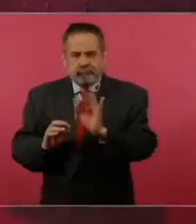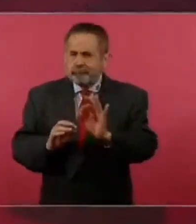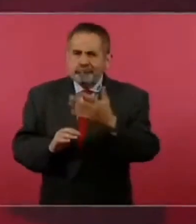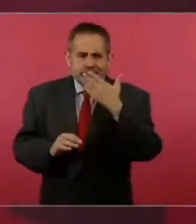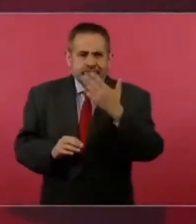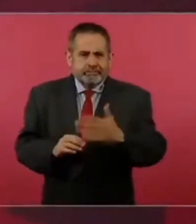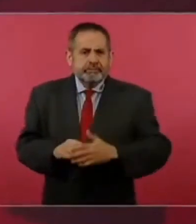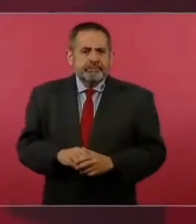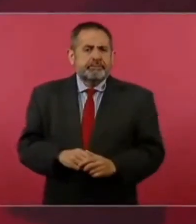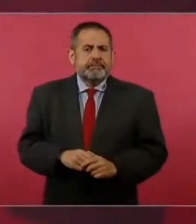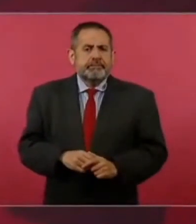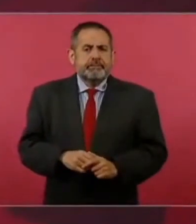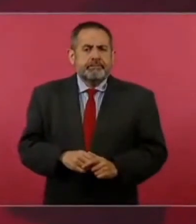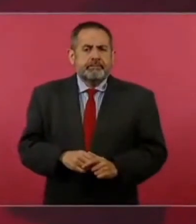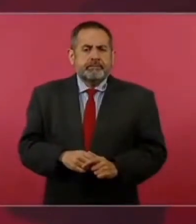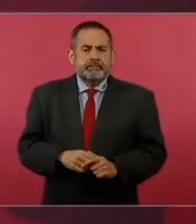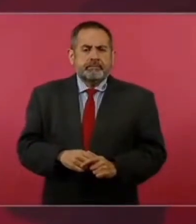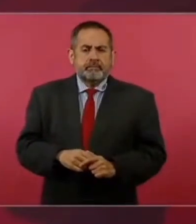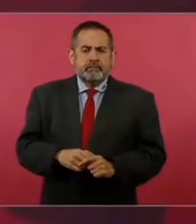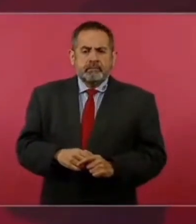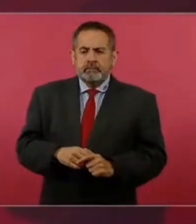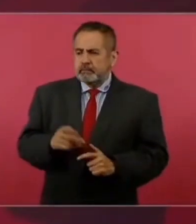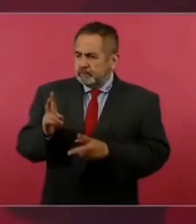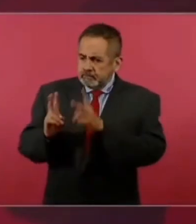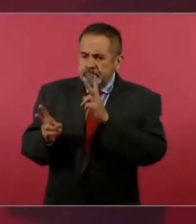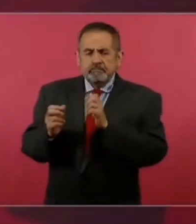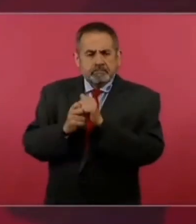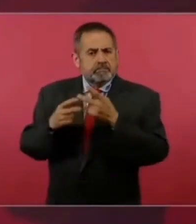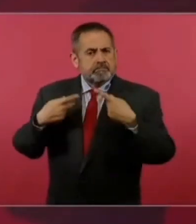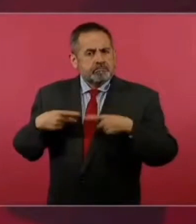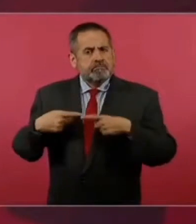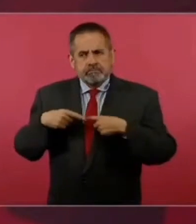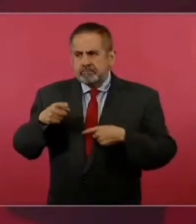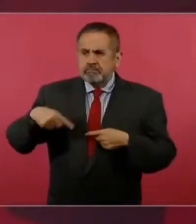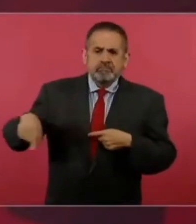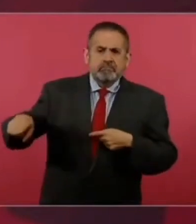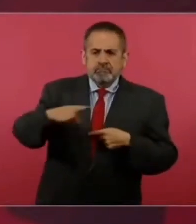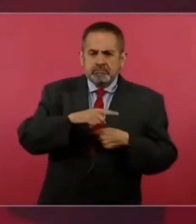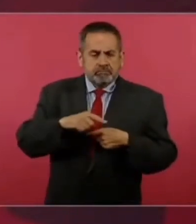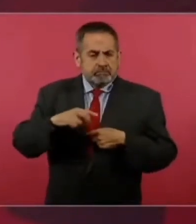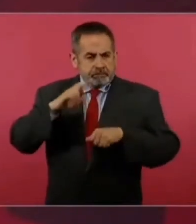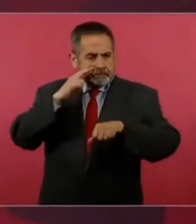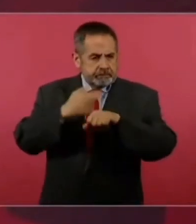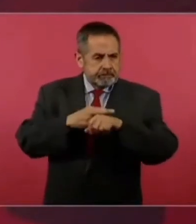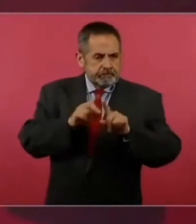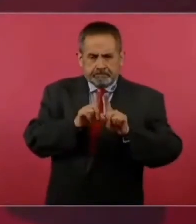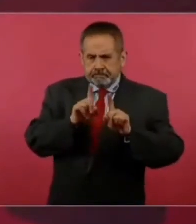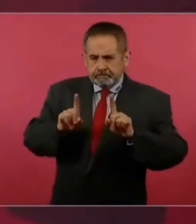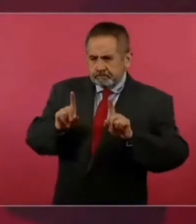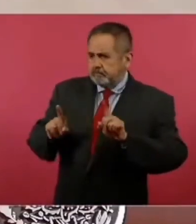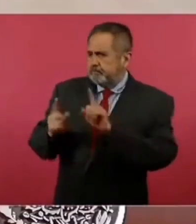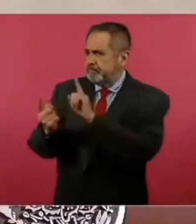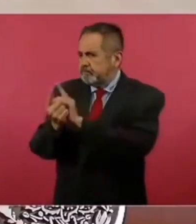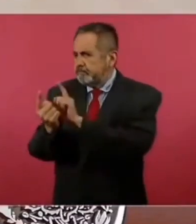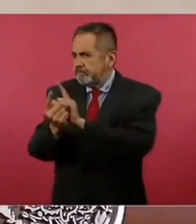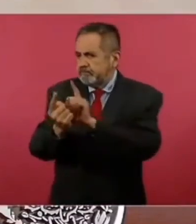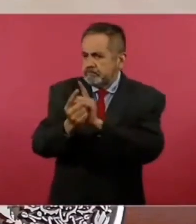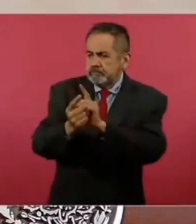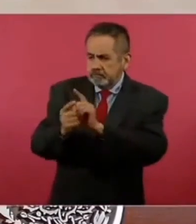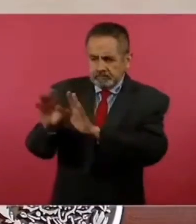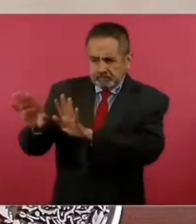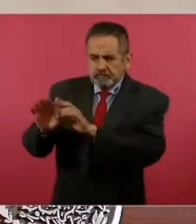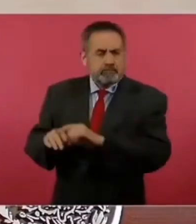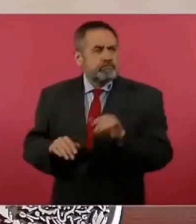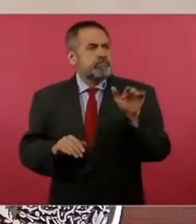hablando con los responsables de las distintas de las